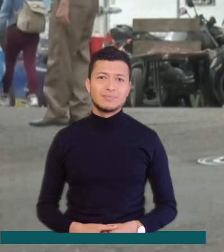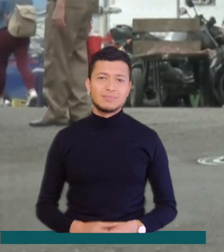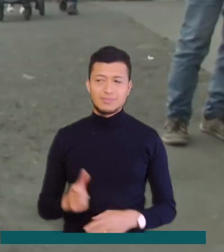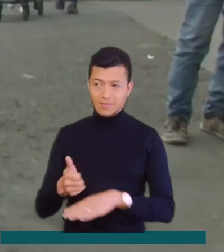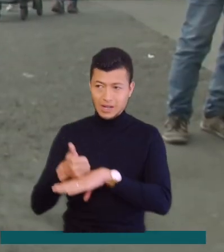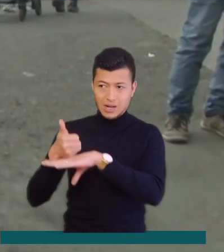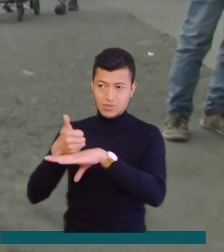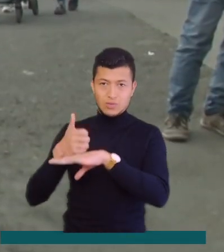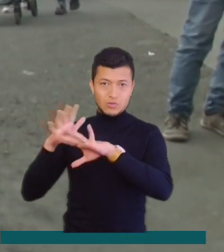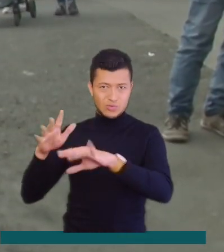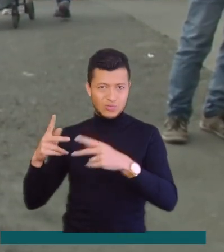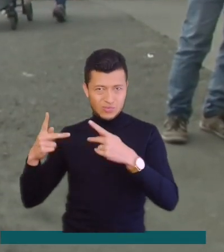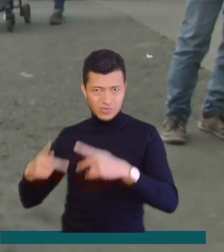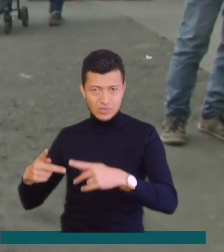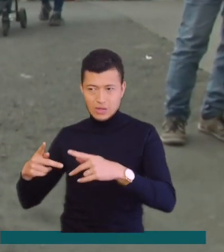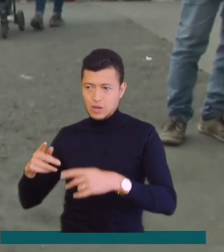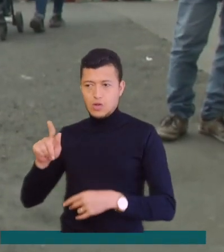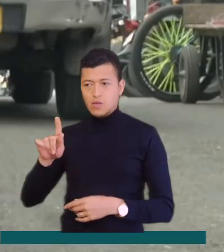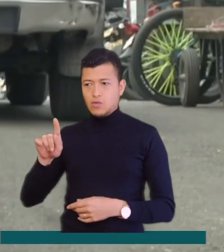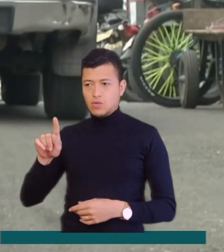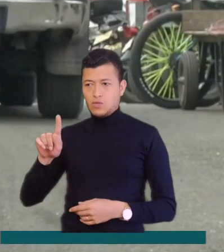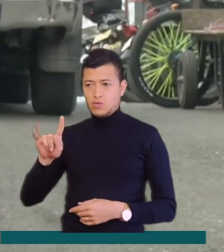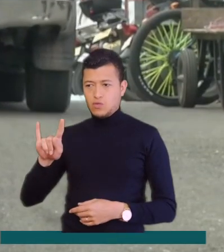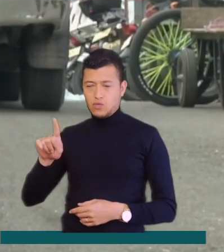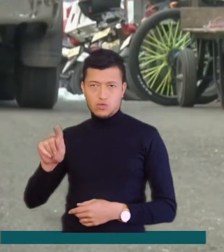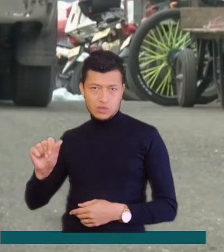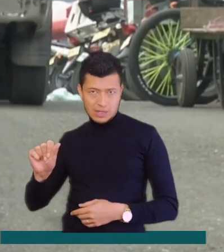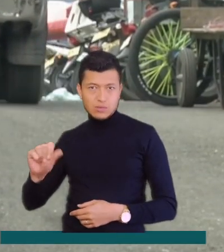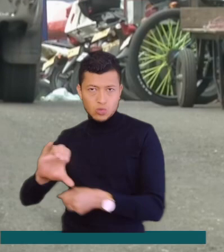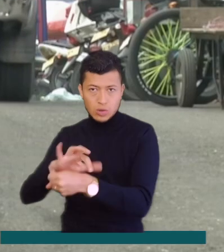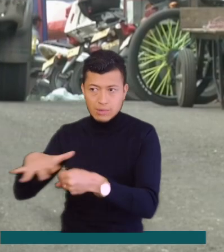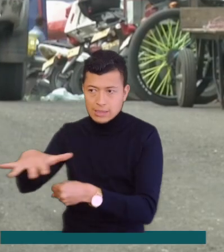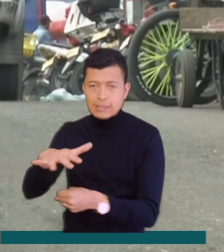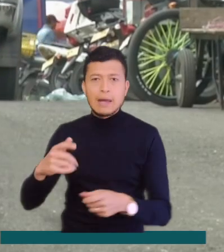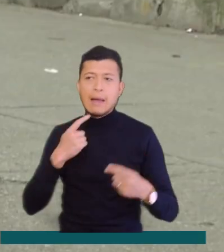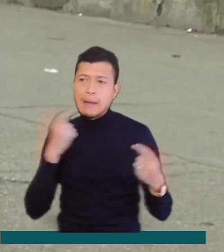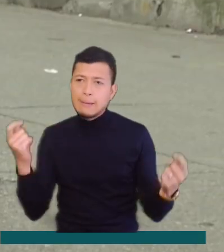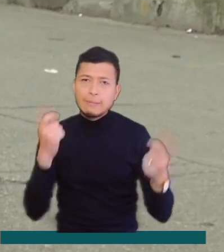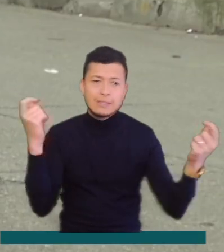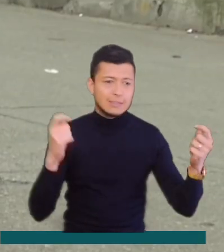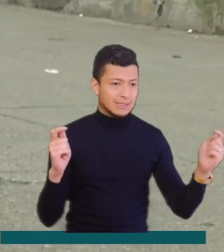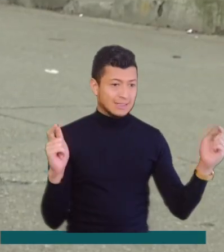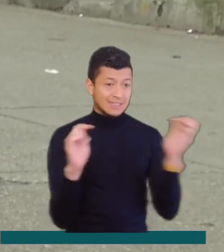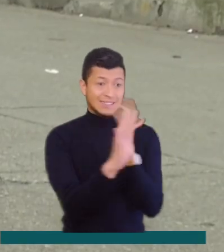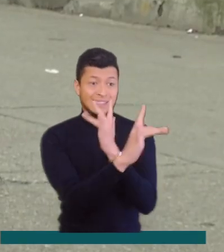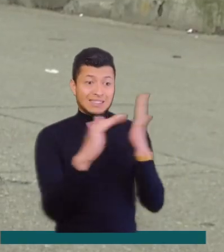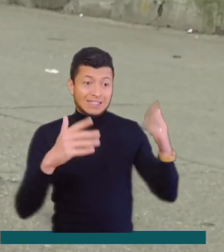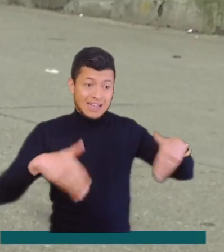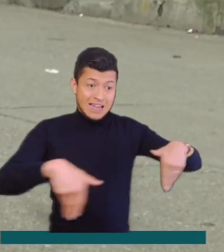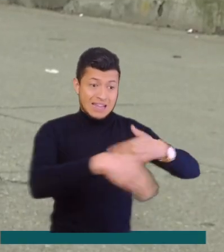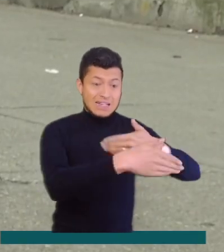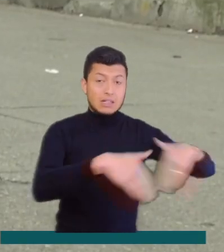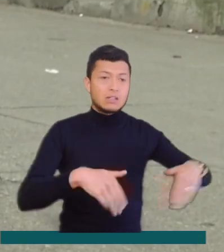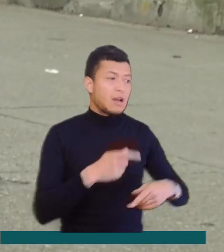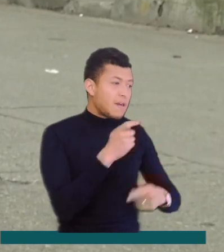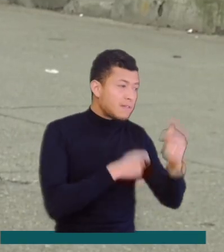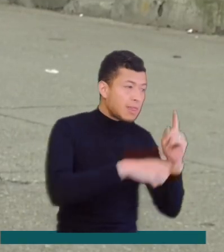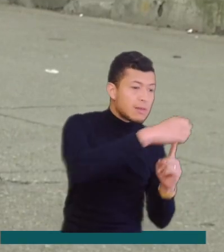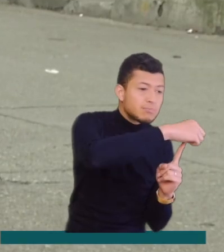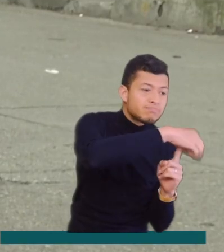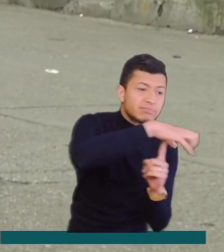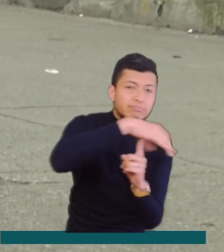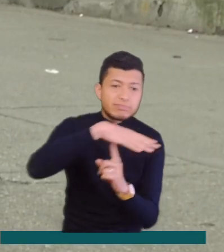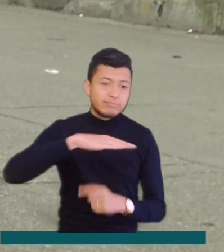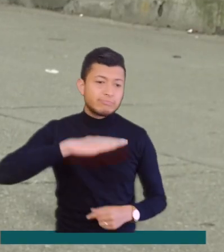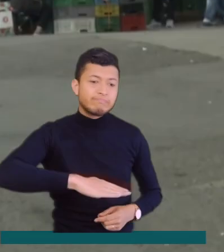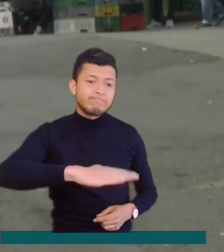Las autoridades de Fusaca Surá en Cundinamarca trabajan en campañas para recuperar andenes y calles que son invadidos por vendedores informales y